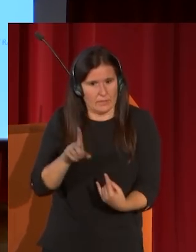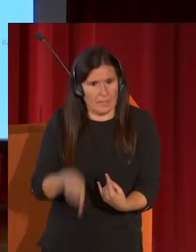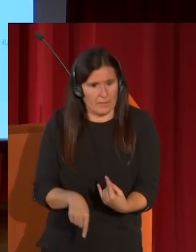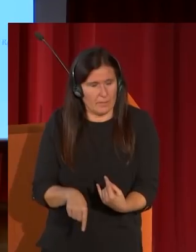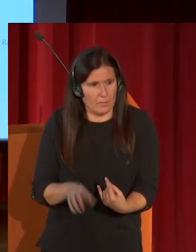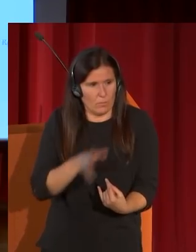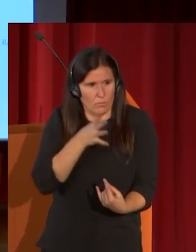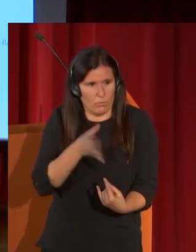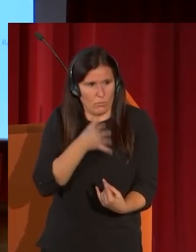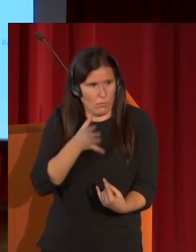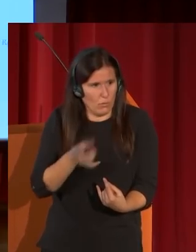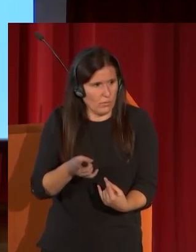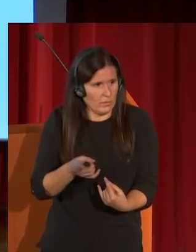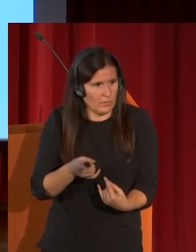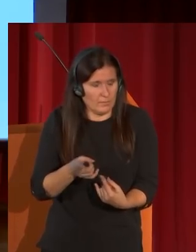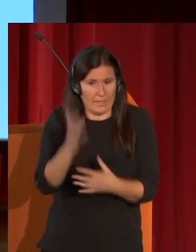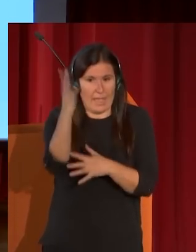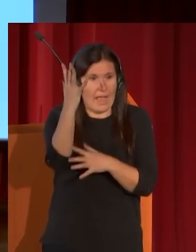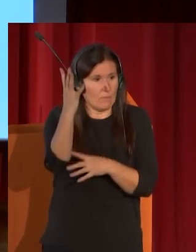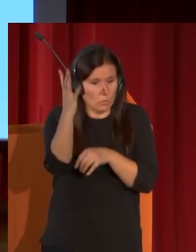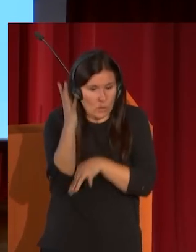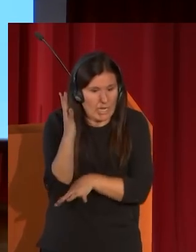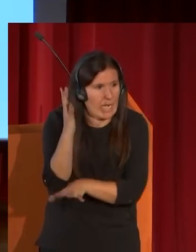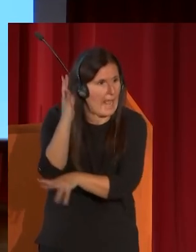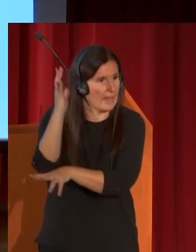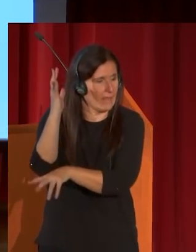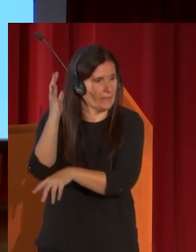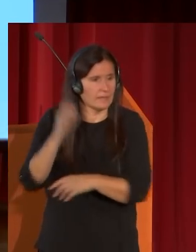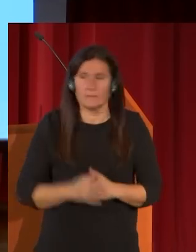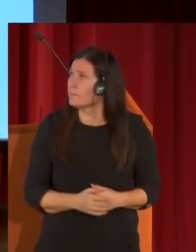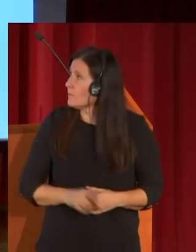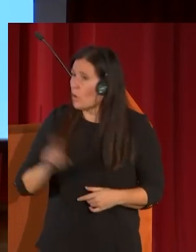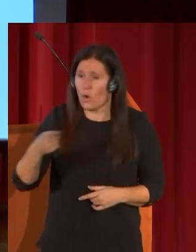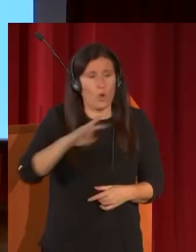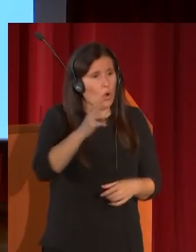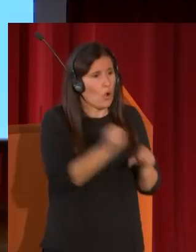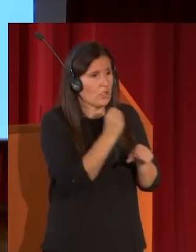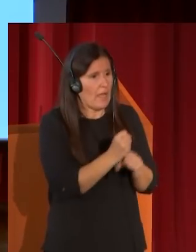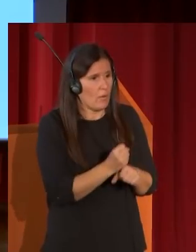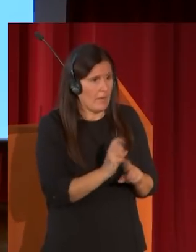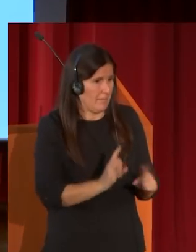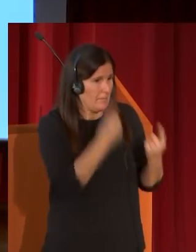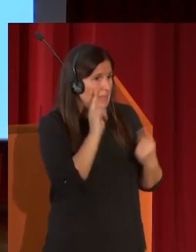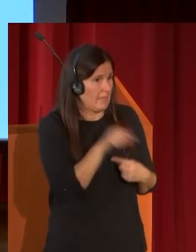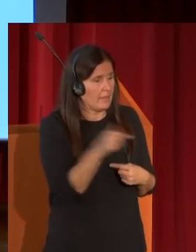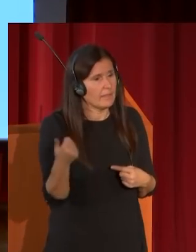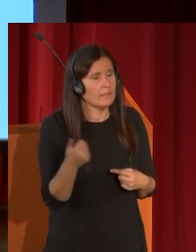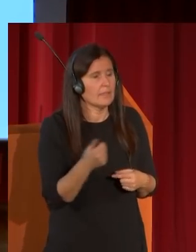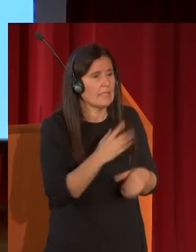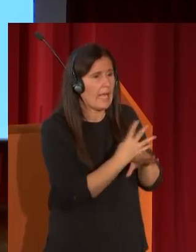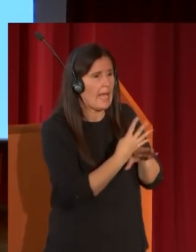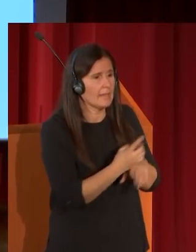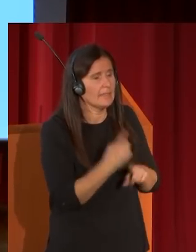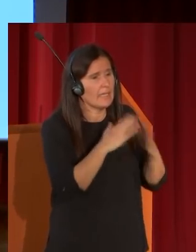las raíces del árbol otra obra inédita está en el jardín de la casa que alquila en Granada en